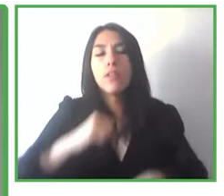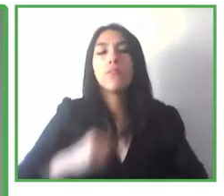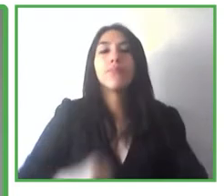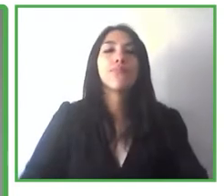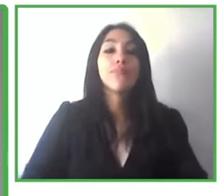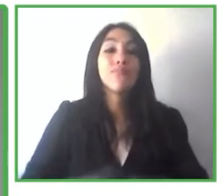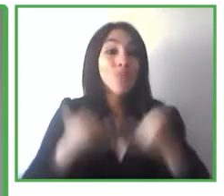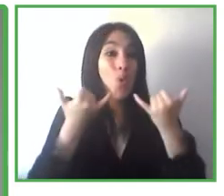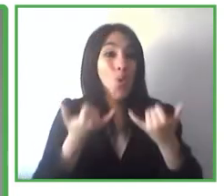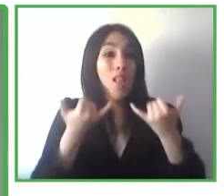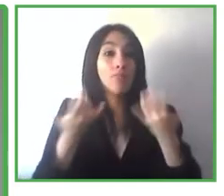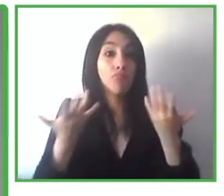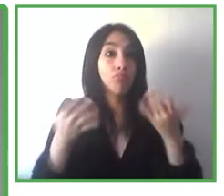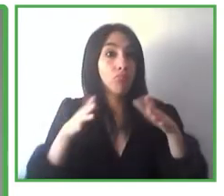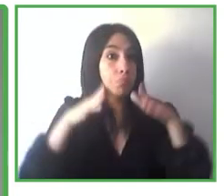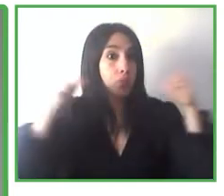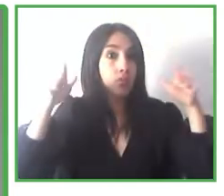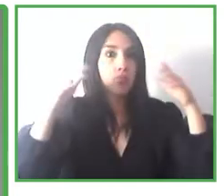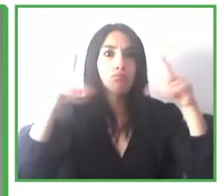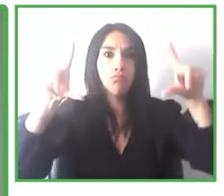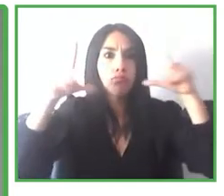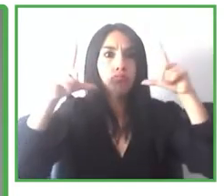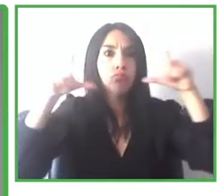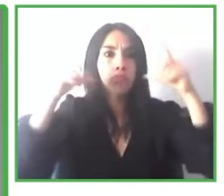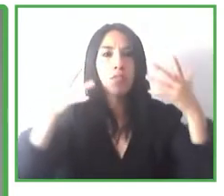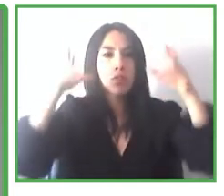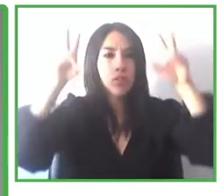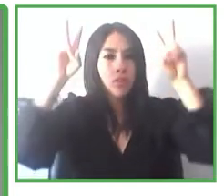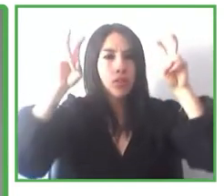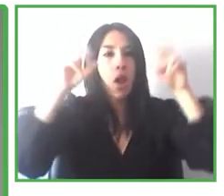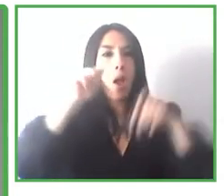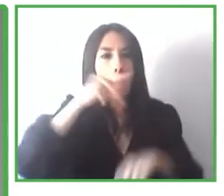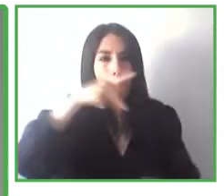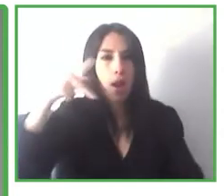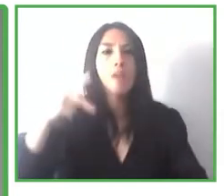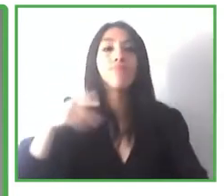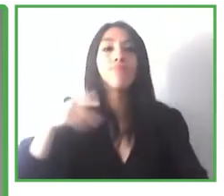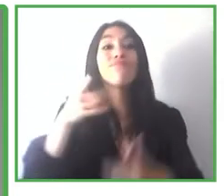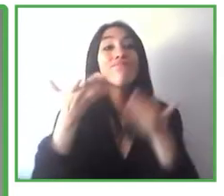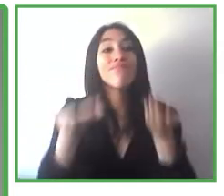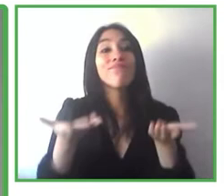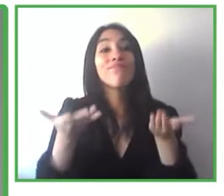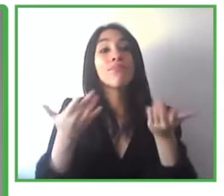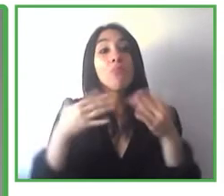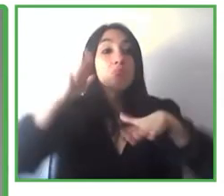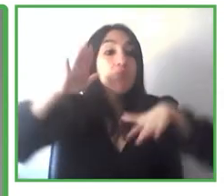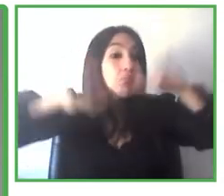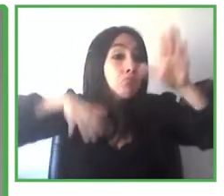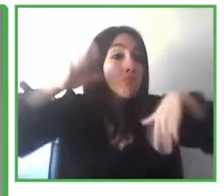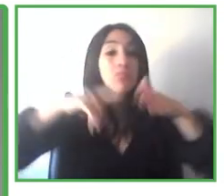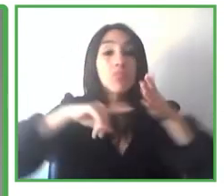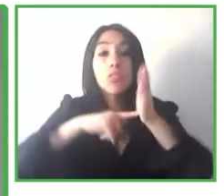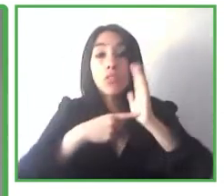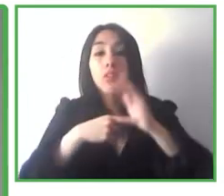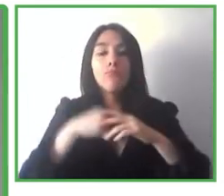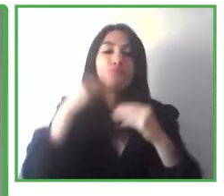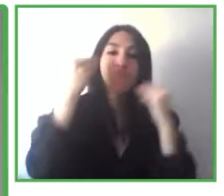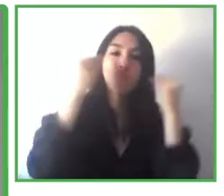ámbitos de aplicación, pero también pueden generar incertidumbre y algo de ambigüedad. Ahora lo vamos a ver, vamos a ver por qué.